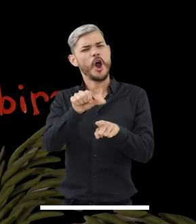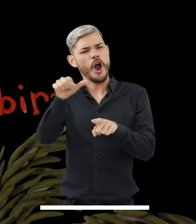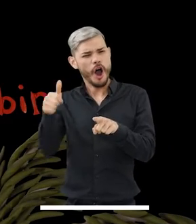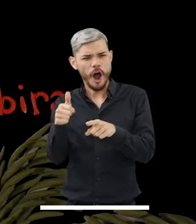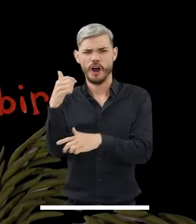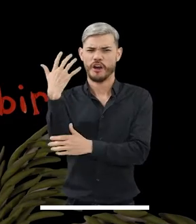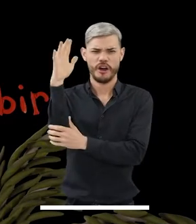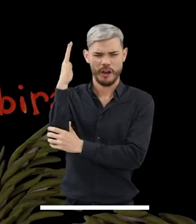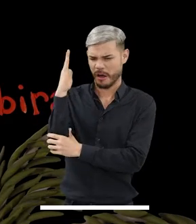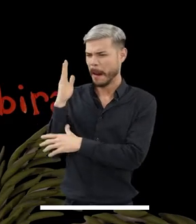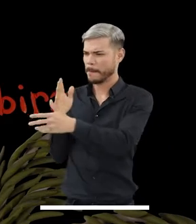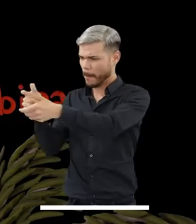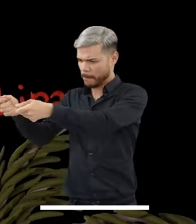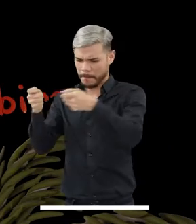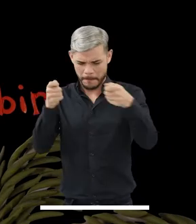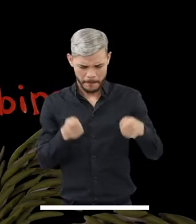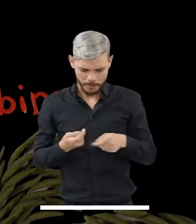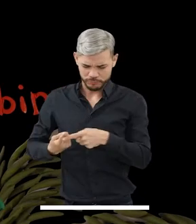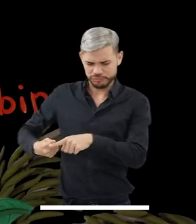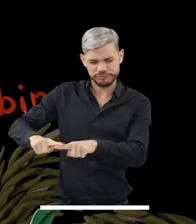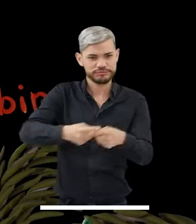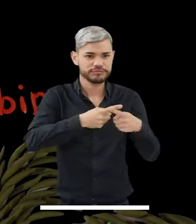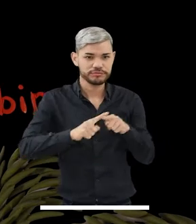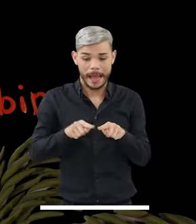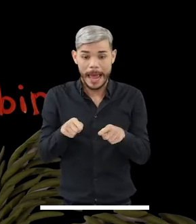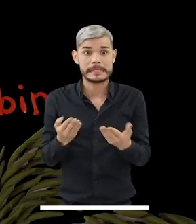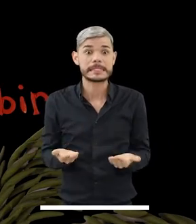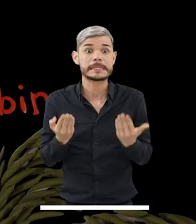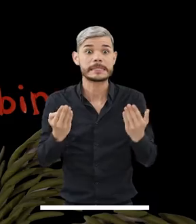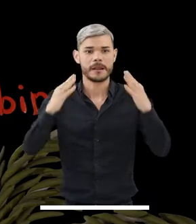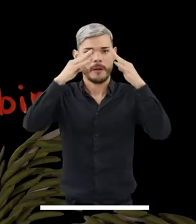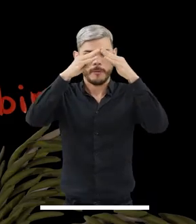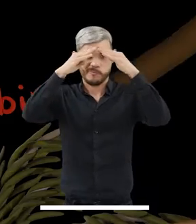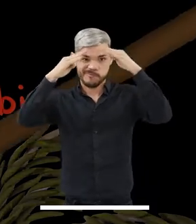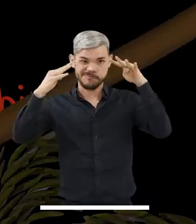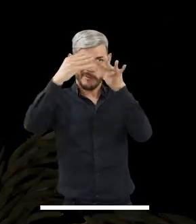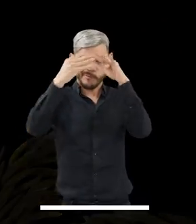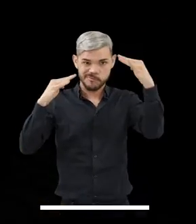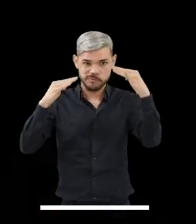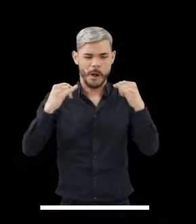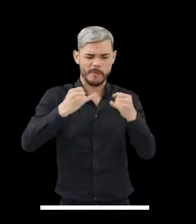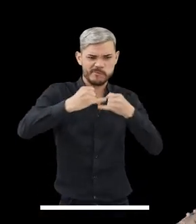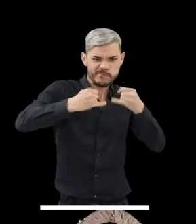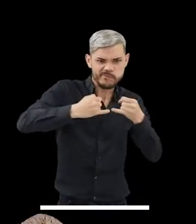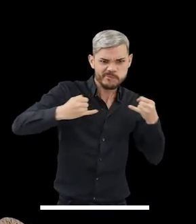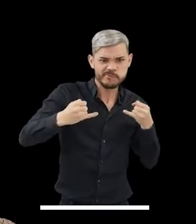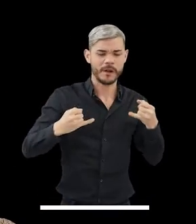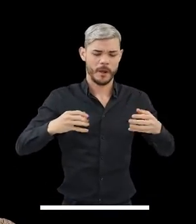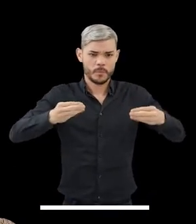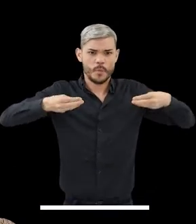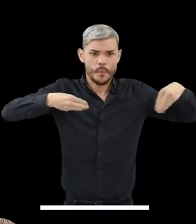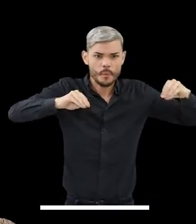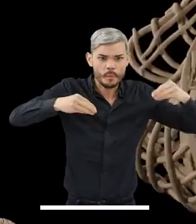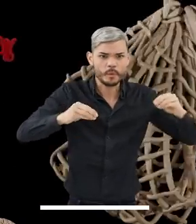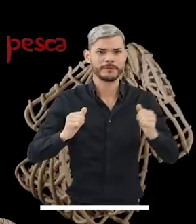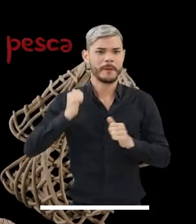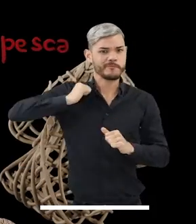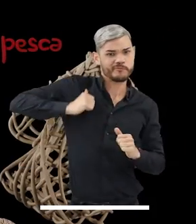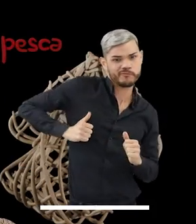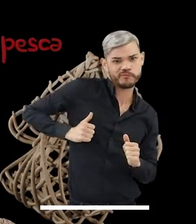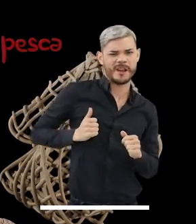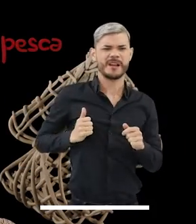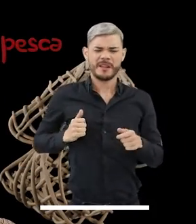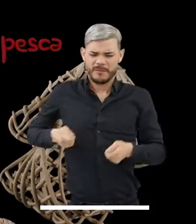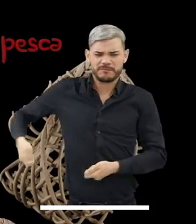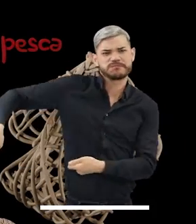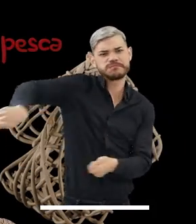como la chambira y la canangucha, con cuyas frondas cubren techos, hacen sogas, chinchorros, mochilas, cestos, redes de